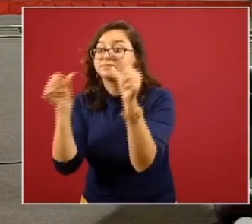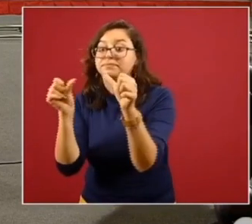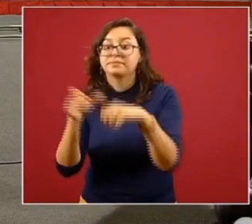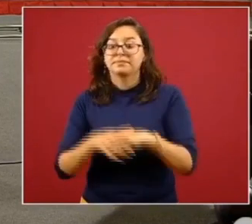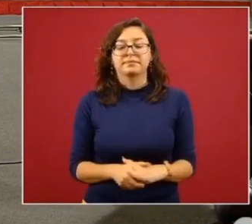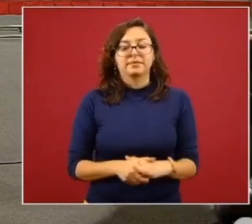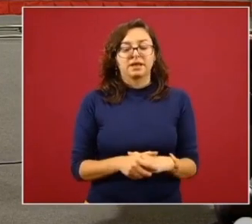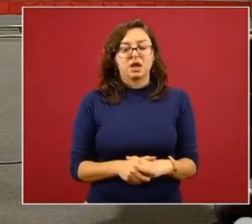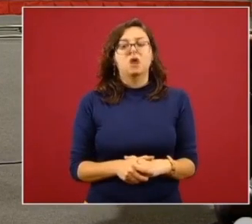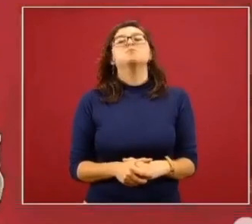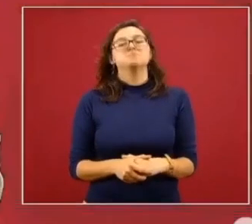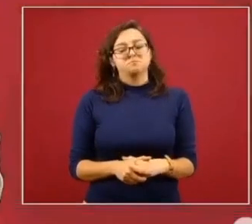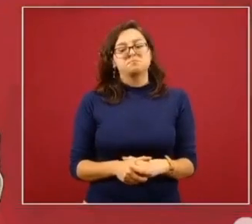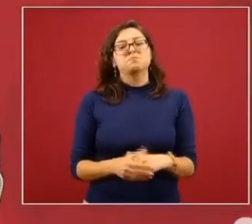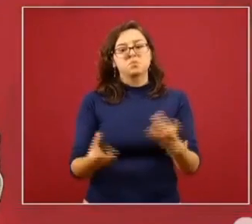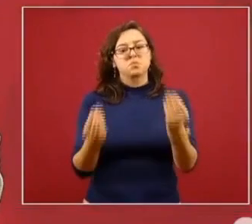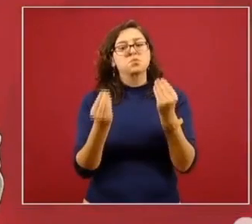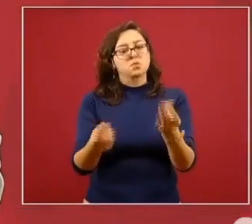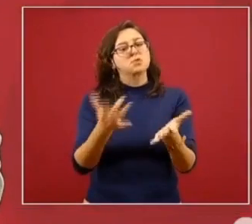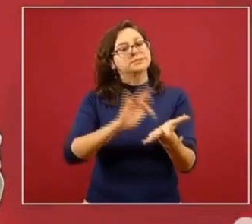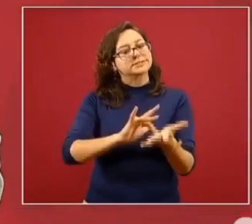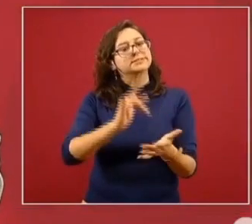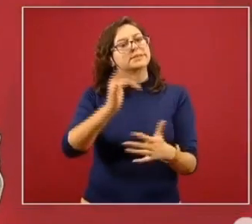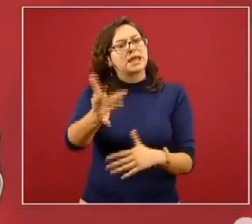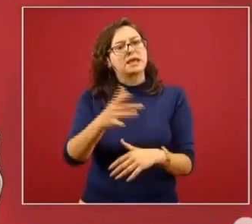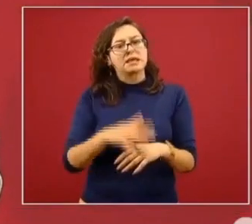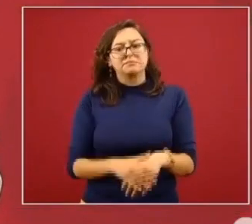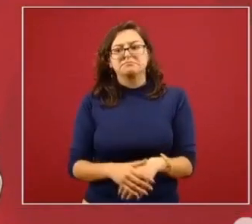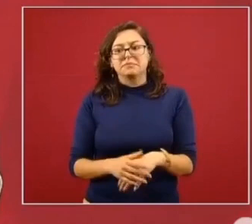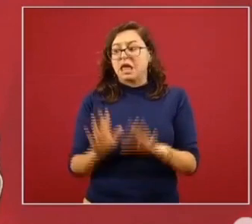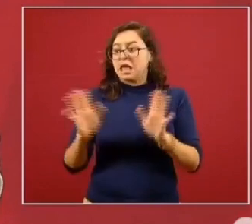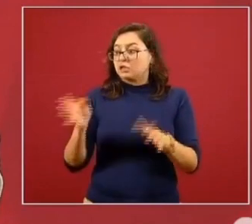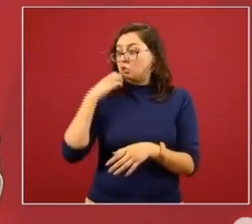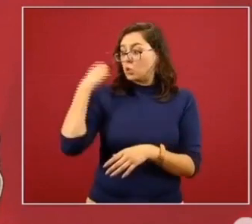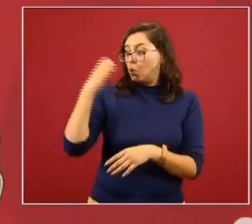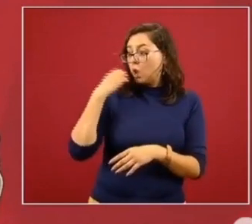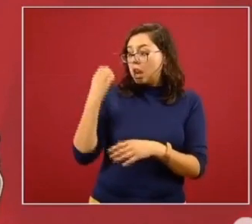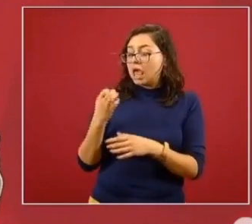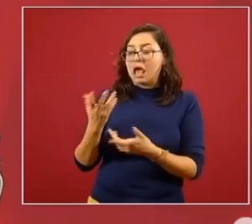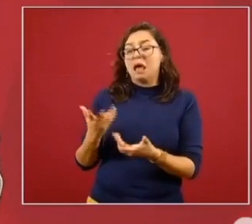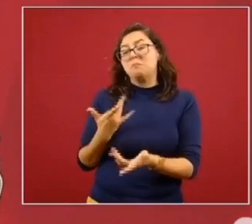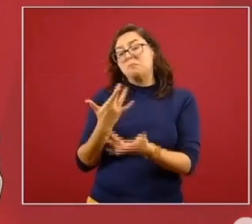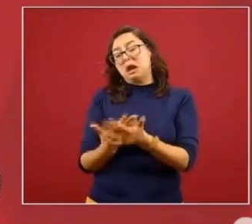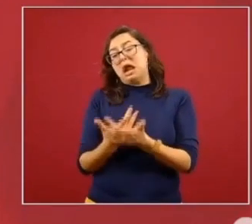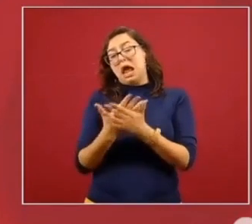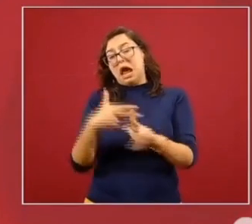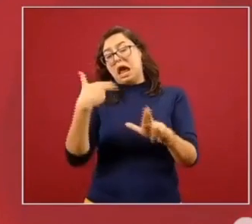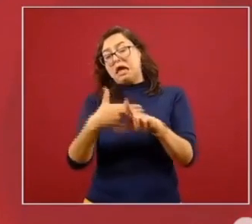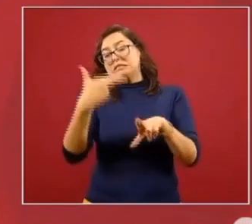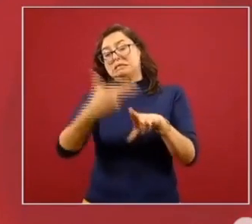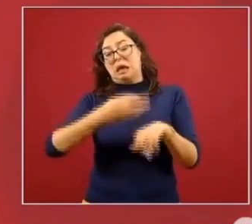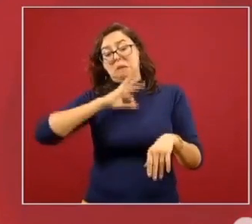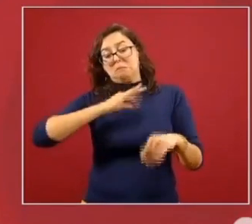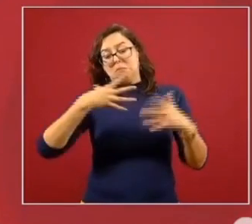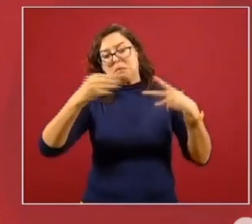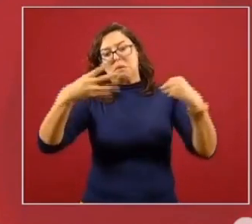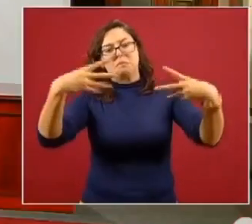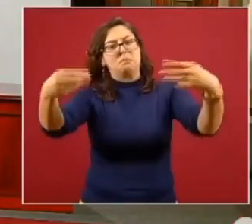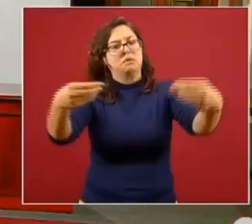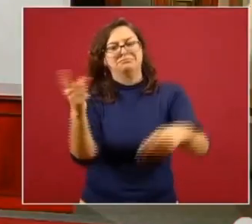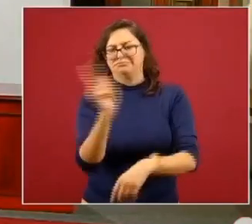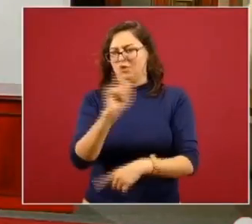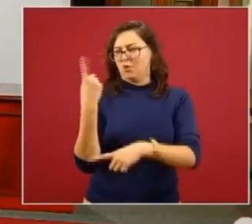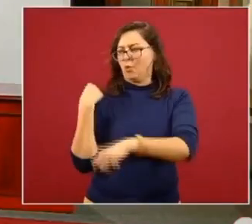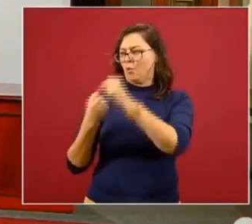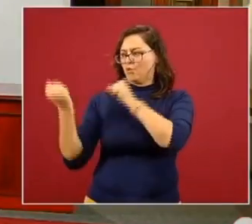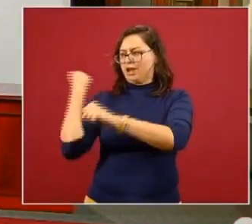Afortunadamente no tuvo que llegar la pandemia para que eso sucediera, ya desde el año pasado estábamos trabajando en materia de salud